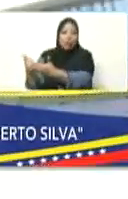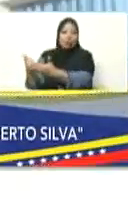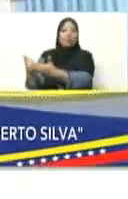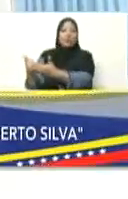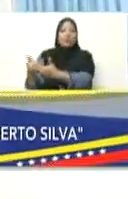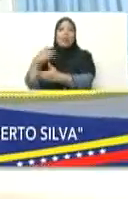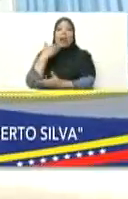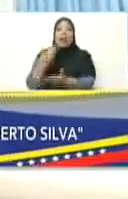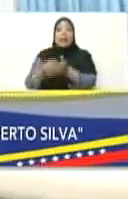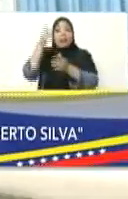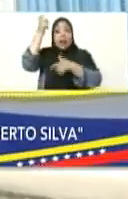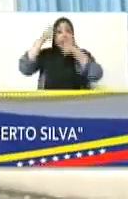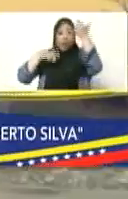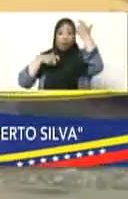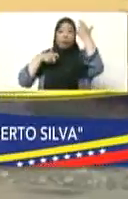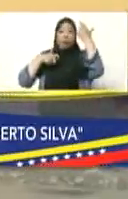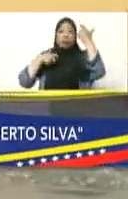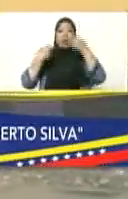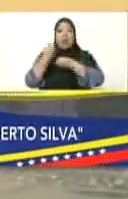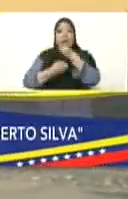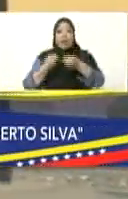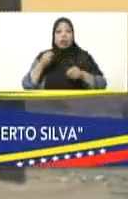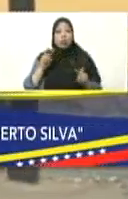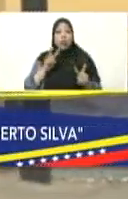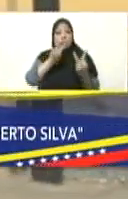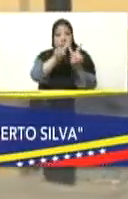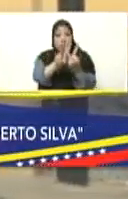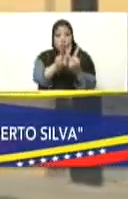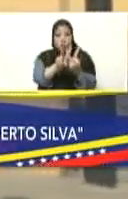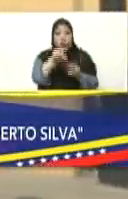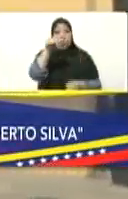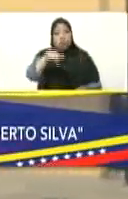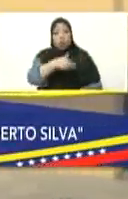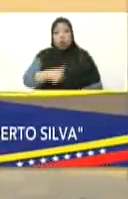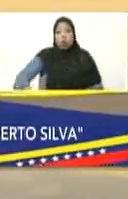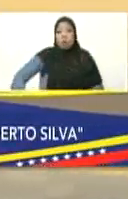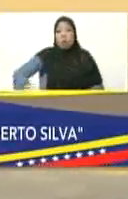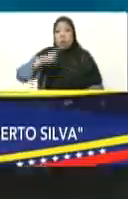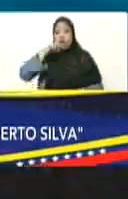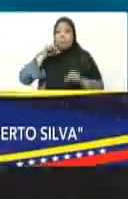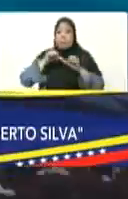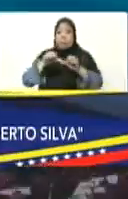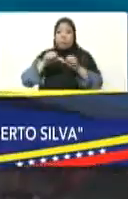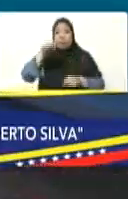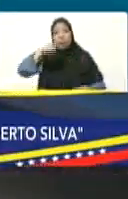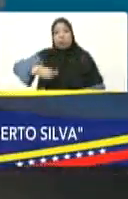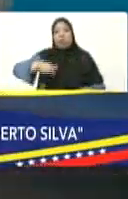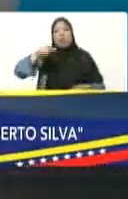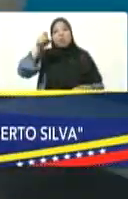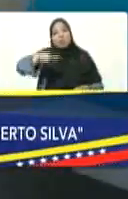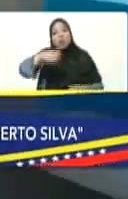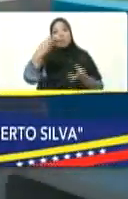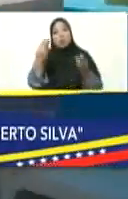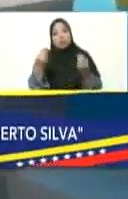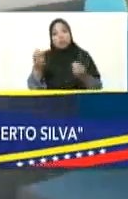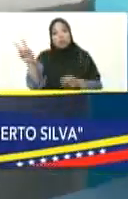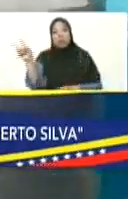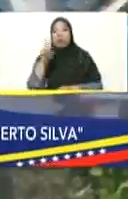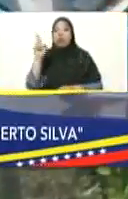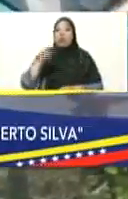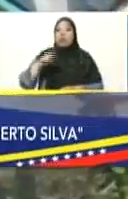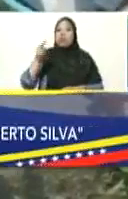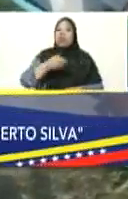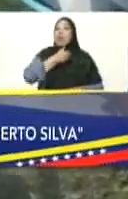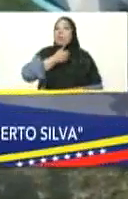Rafael Chávez Fría que creó la gran misión vivienda y que usted ha seguido el legado hoy muchas familias venezolanas nunca